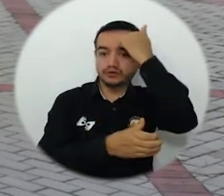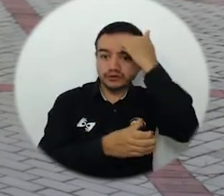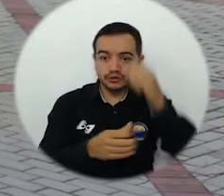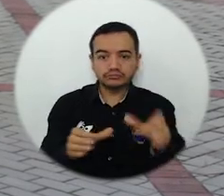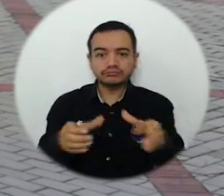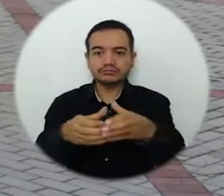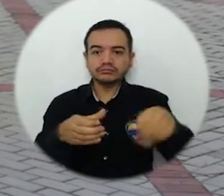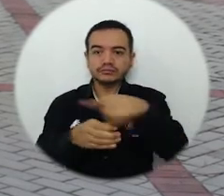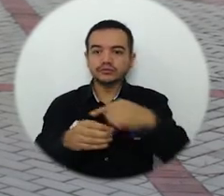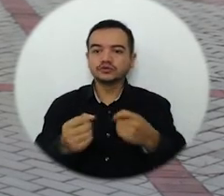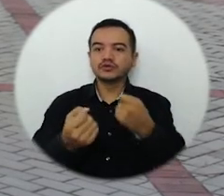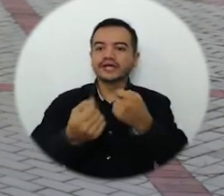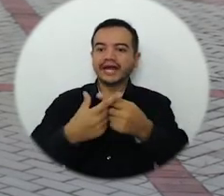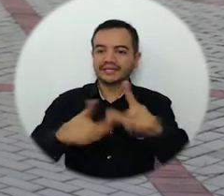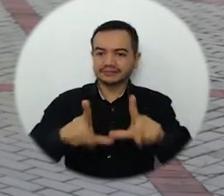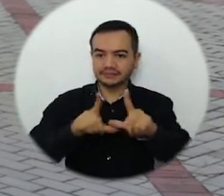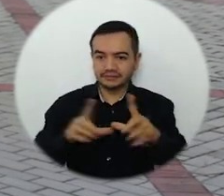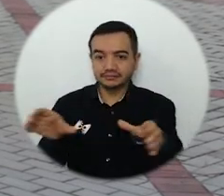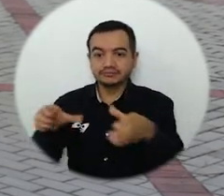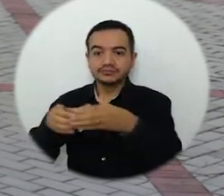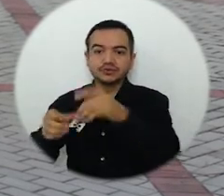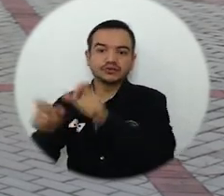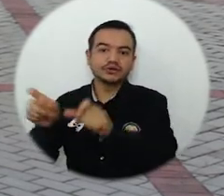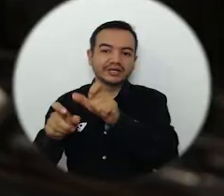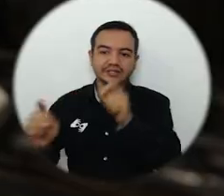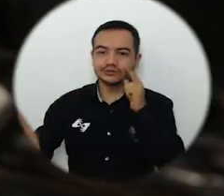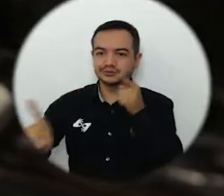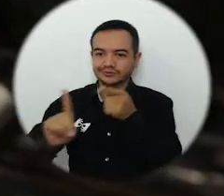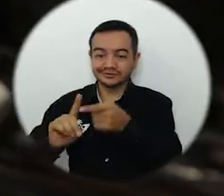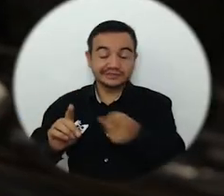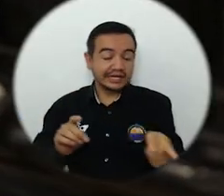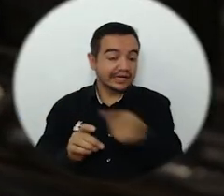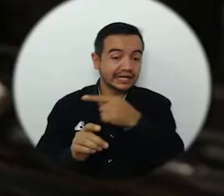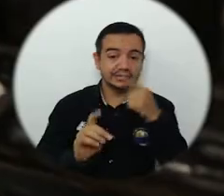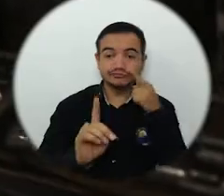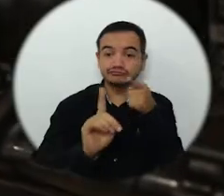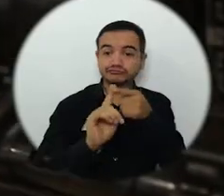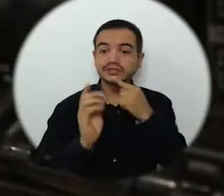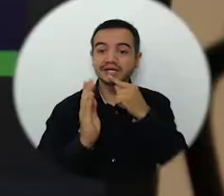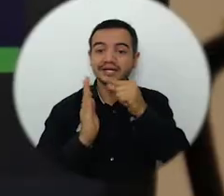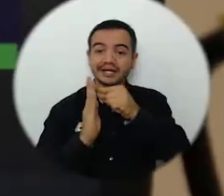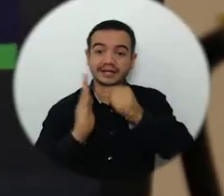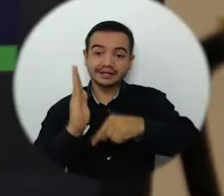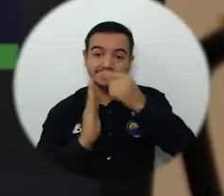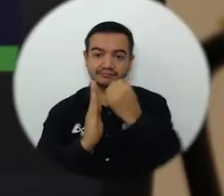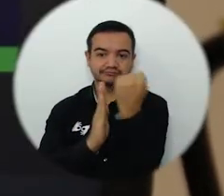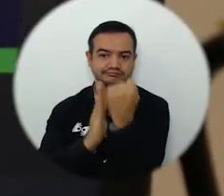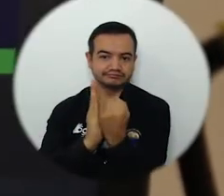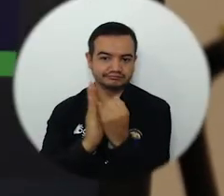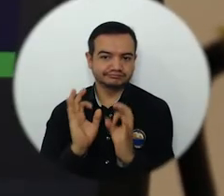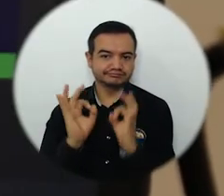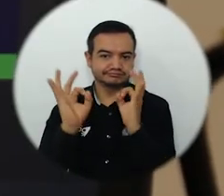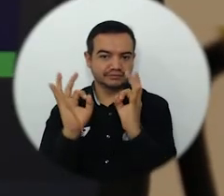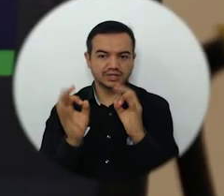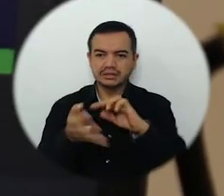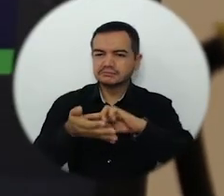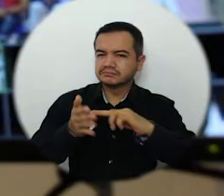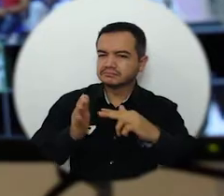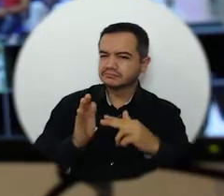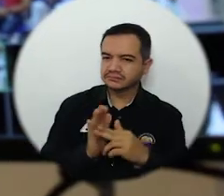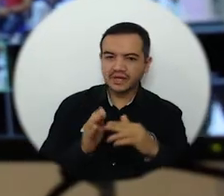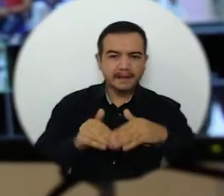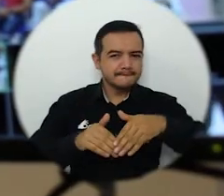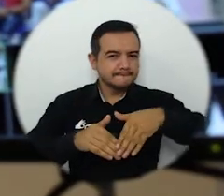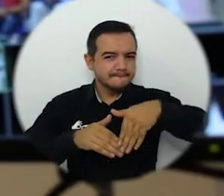al proceso de autoevaluación con fines de acreditación del programa de Derecho. Esto significa que buscamos que haya la